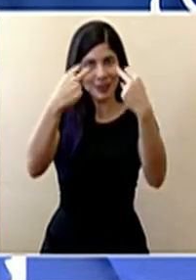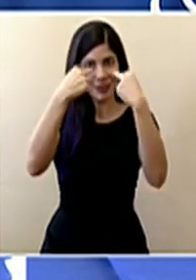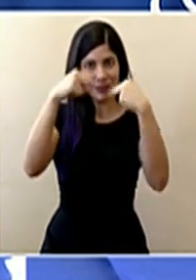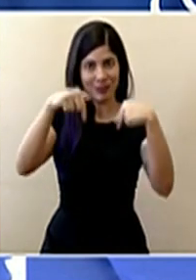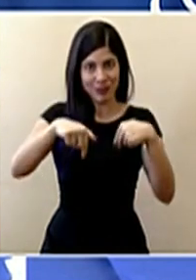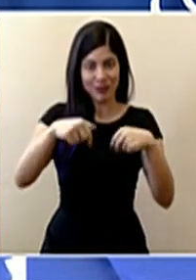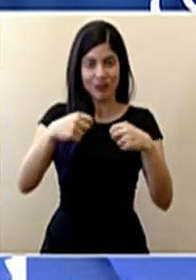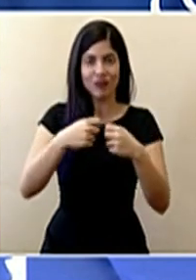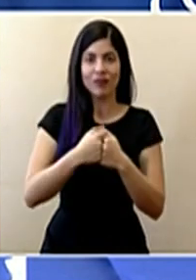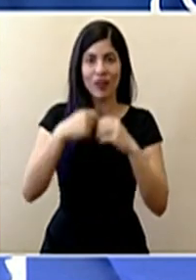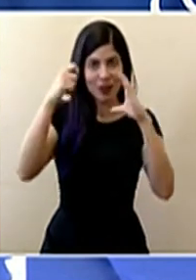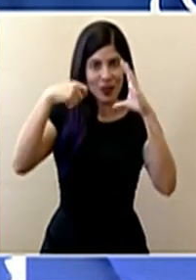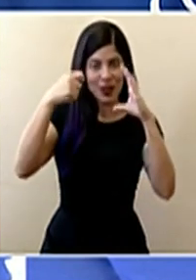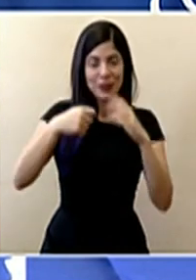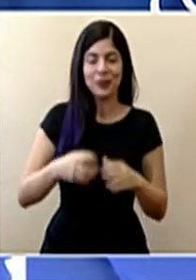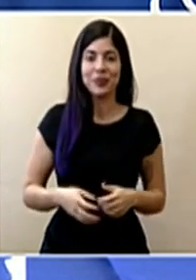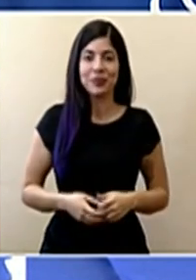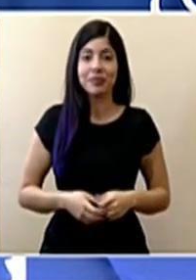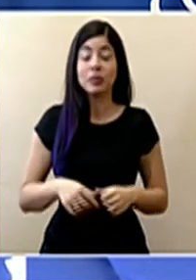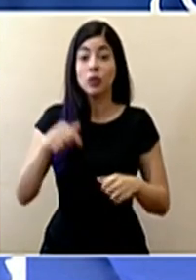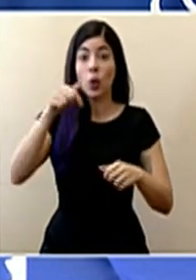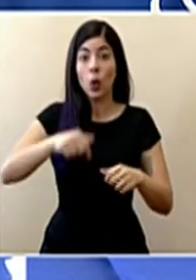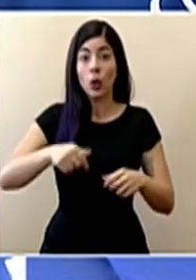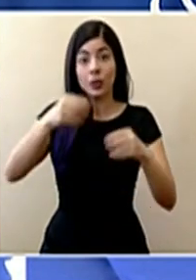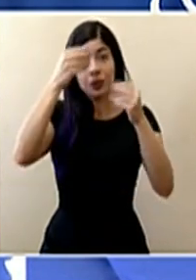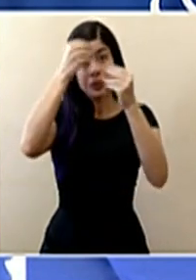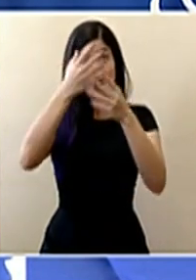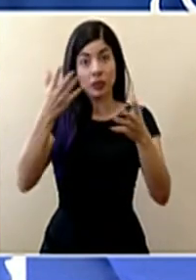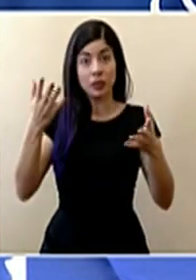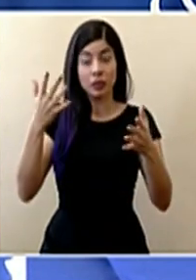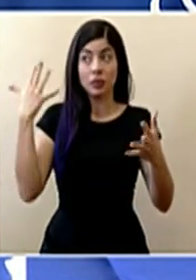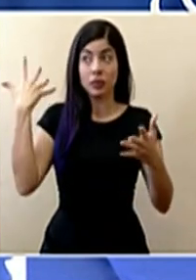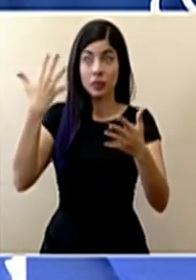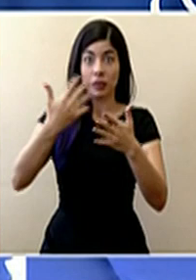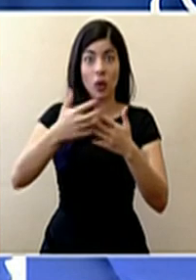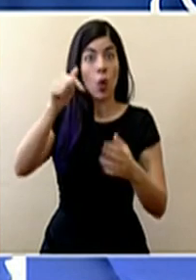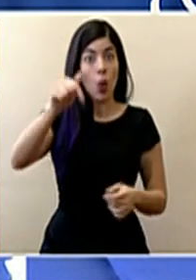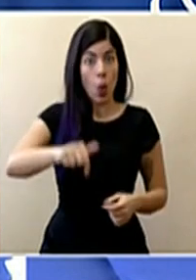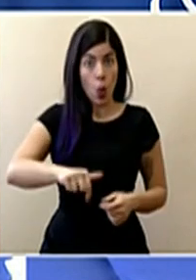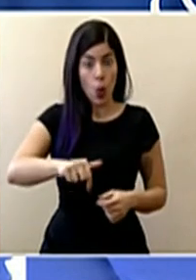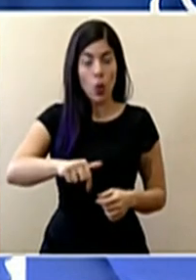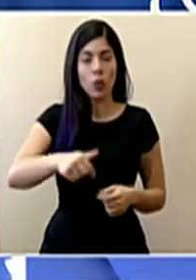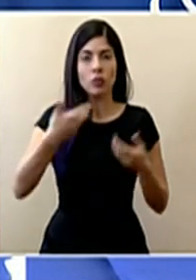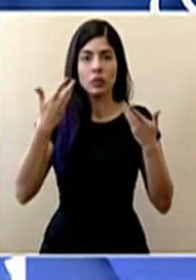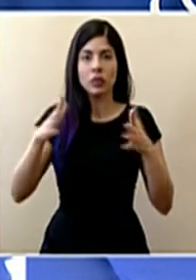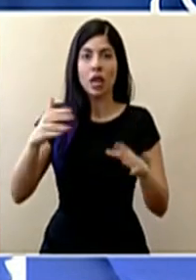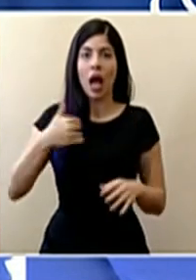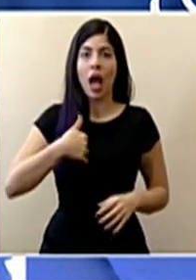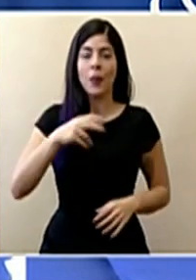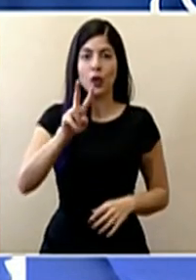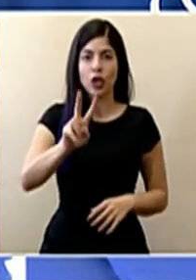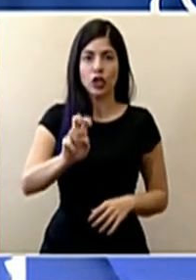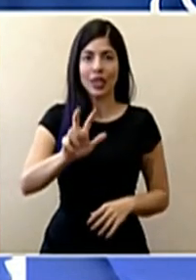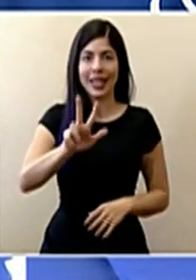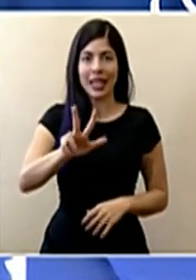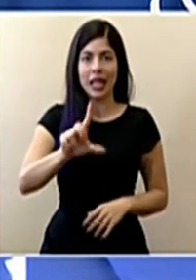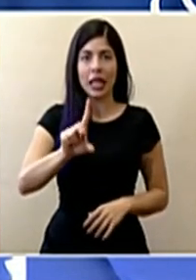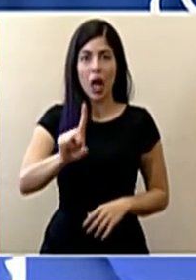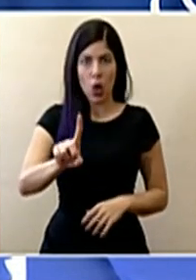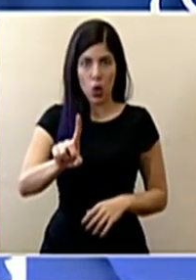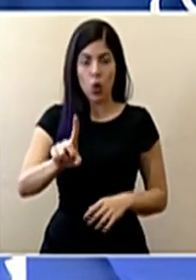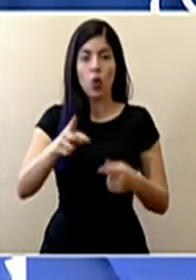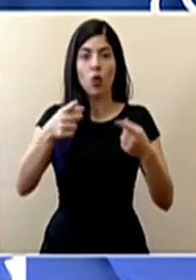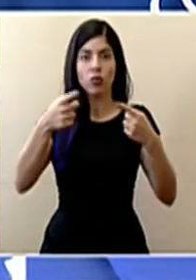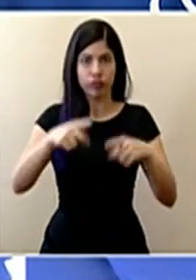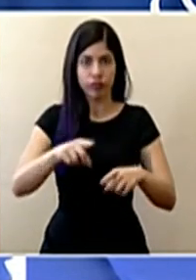transmisión. Anunciamos que al día de hoy tenemos 231 casos